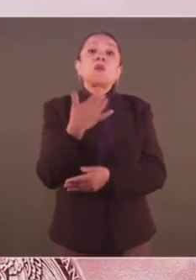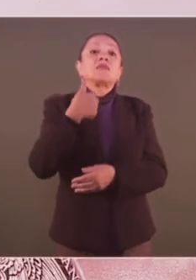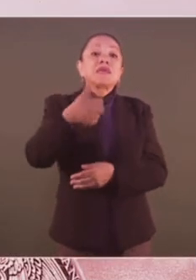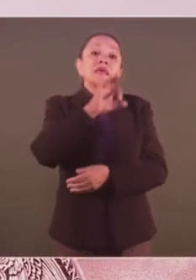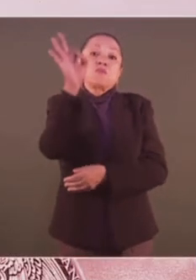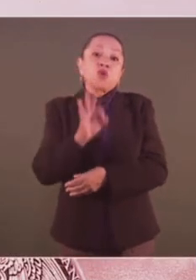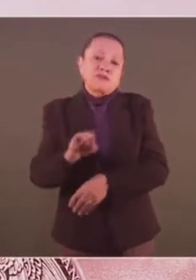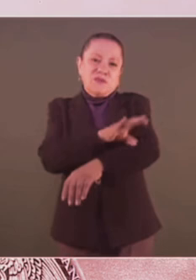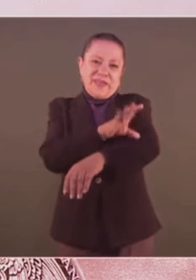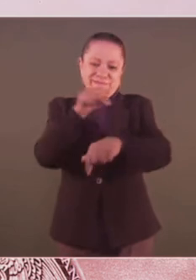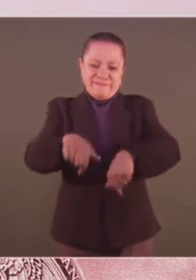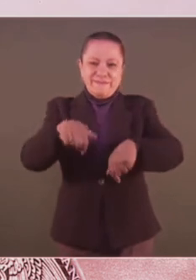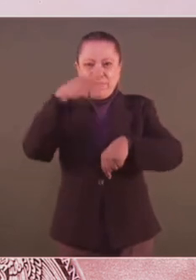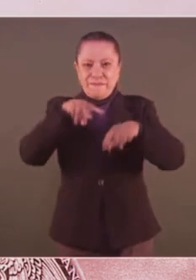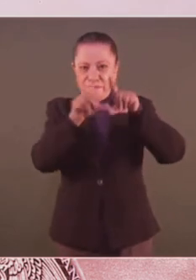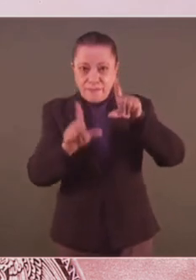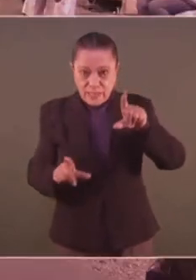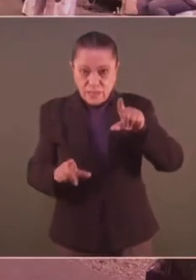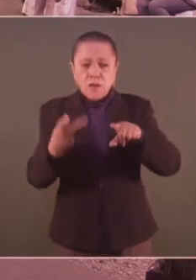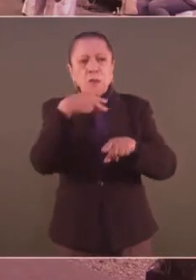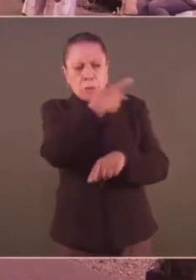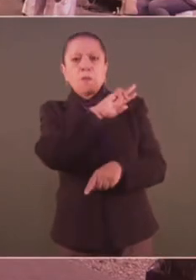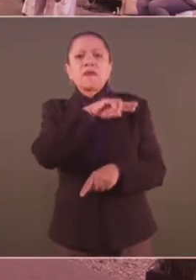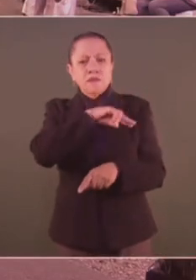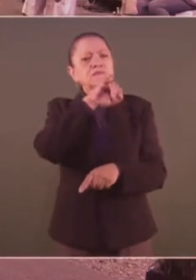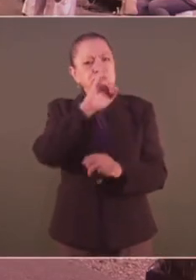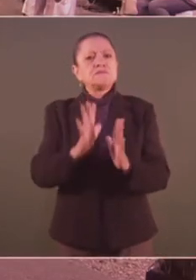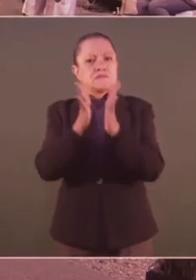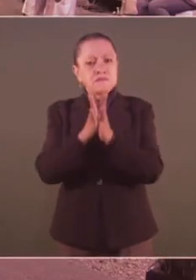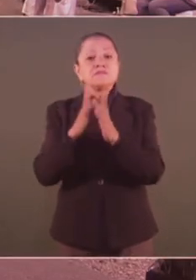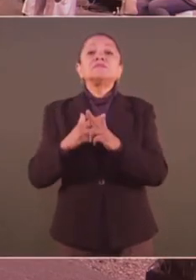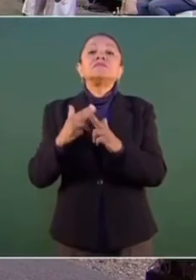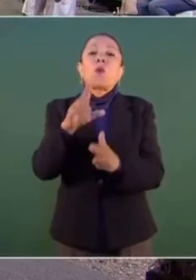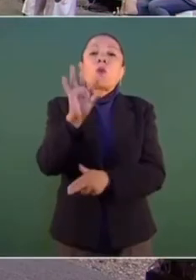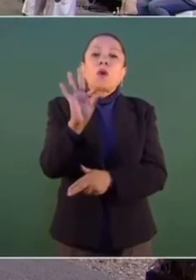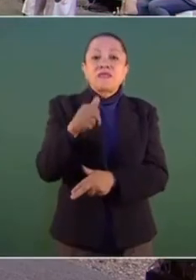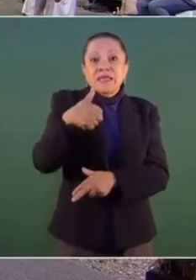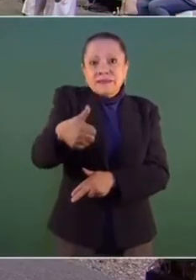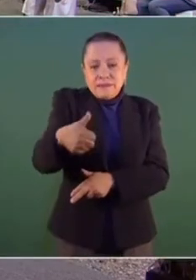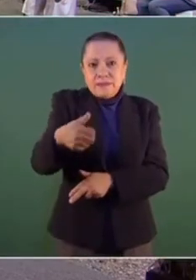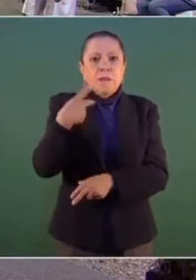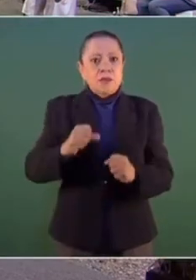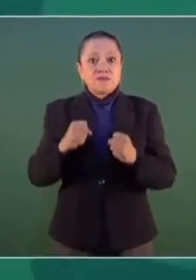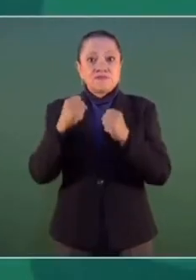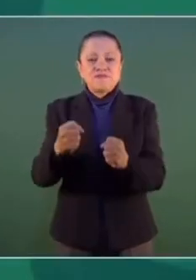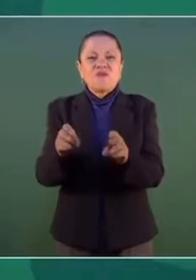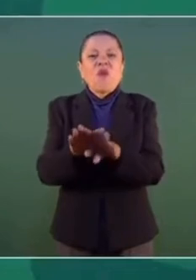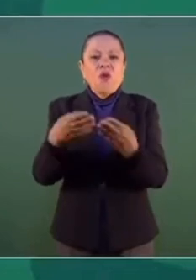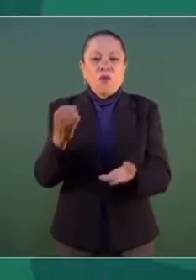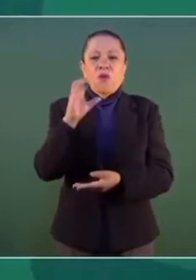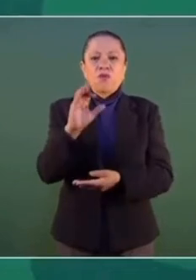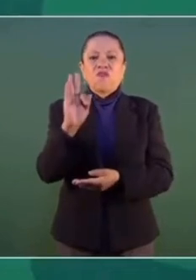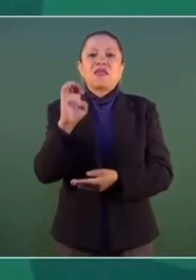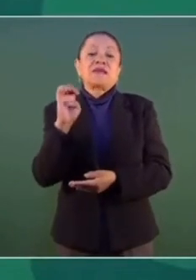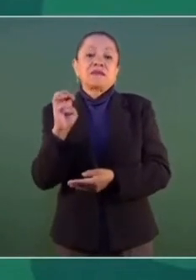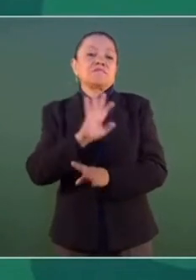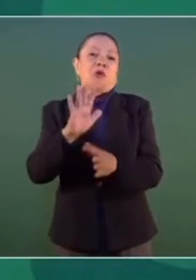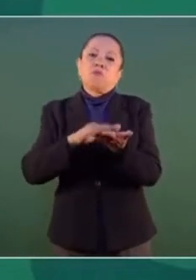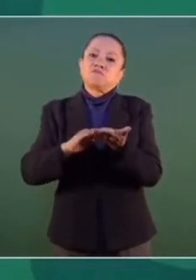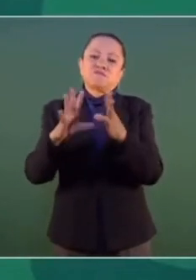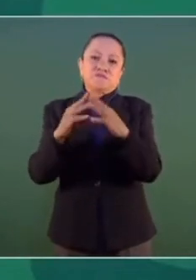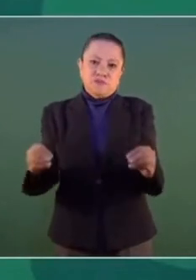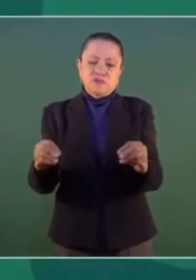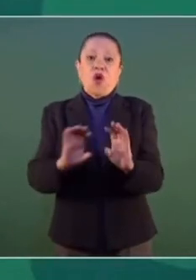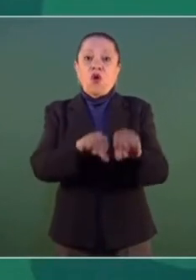que se genera en el país, pudiendo el sector privado participar hasta en un 46 por ciento. ¿Cómo se fortalece además la Comisión Federal de Electricidad? Pues desaparecen